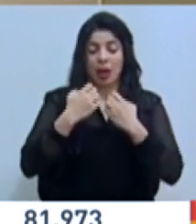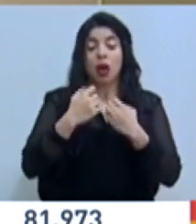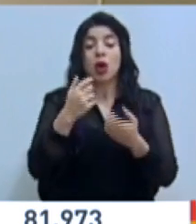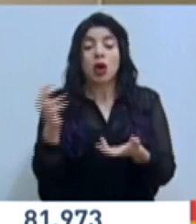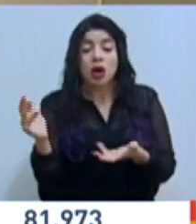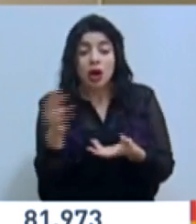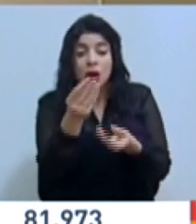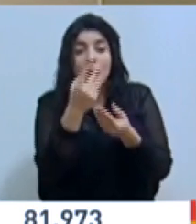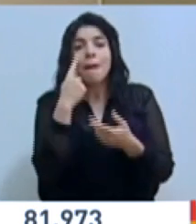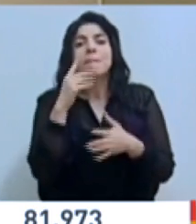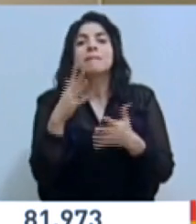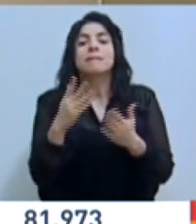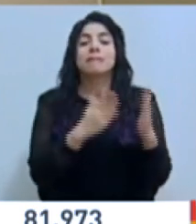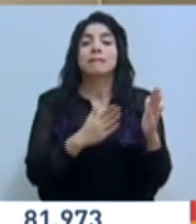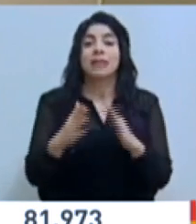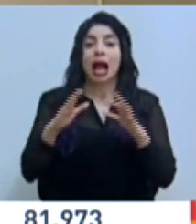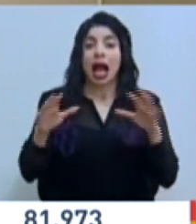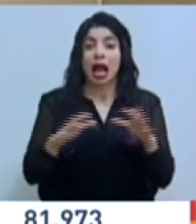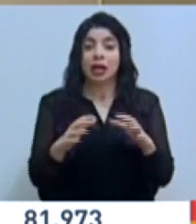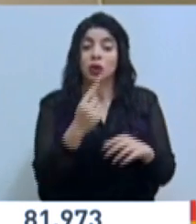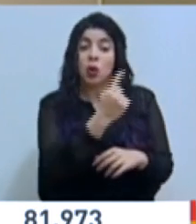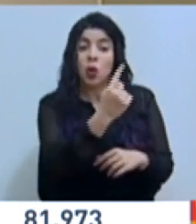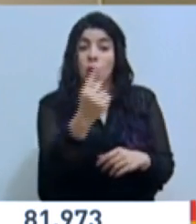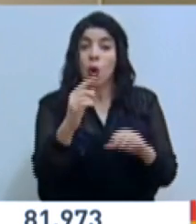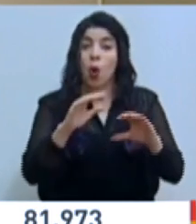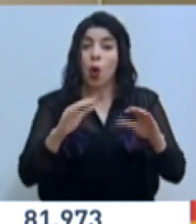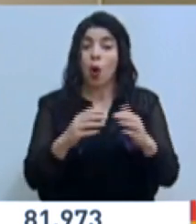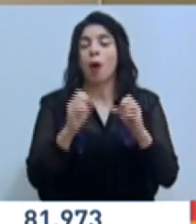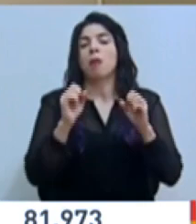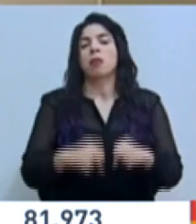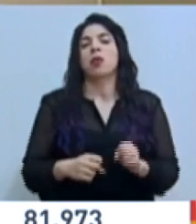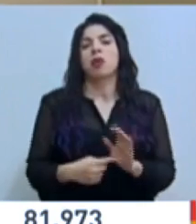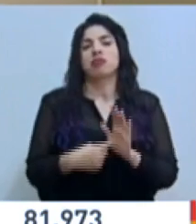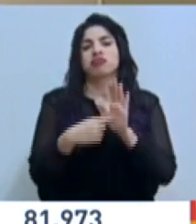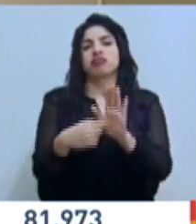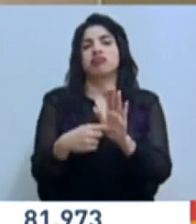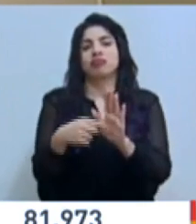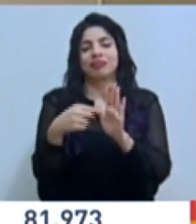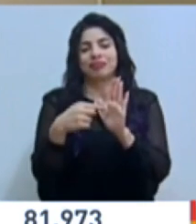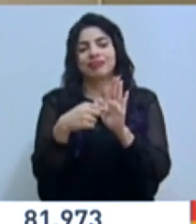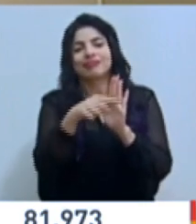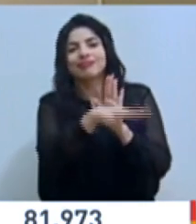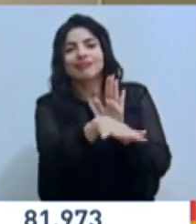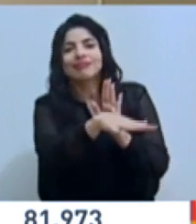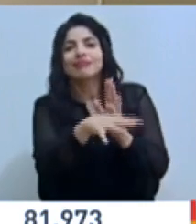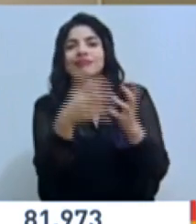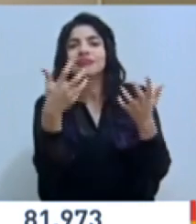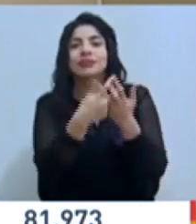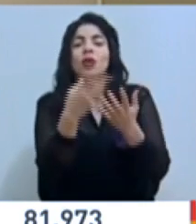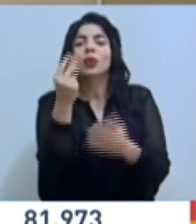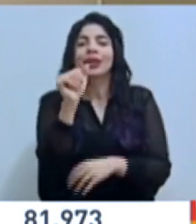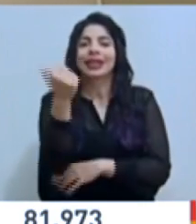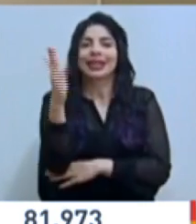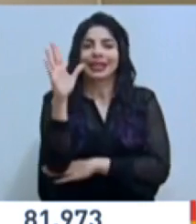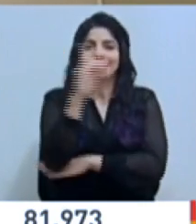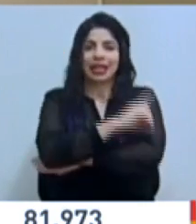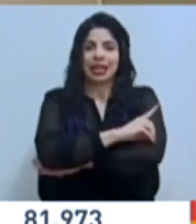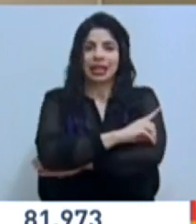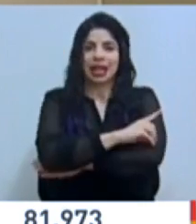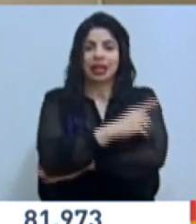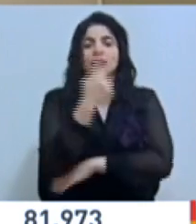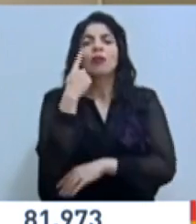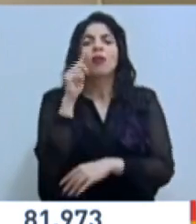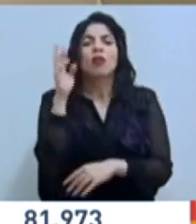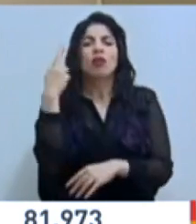el plan de acción que desarrolla cada uno de los comités en su territorio por espacio de 15 días en el marco de la